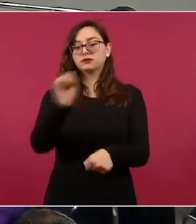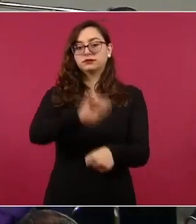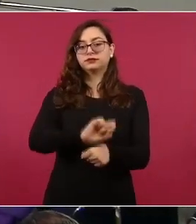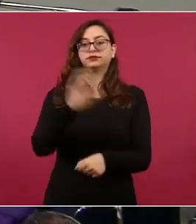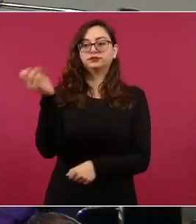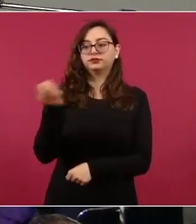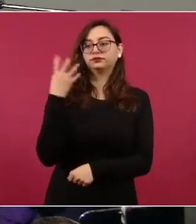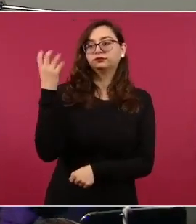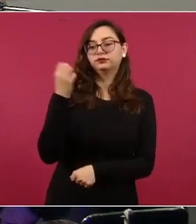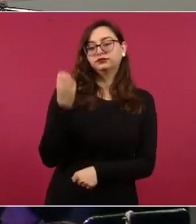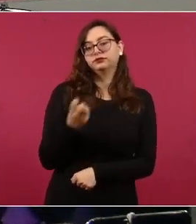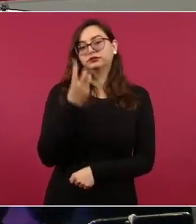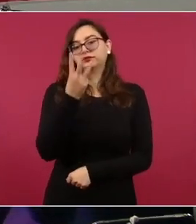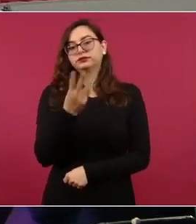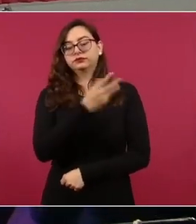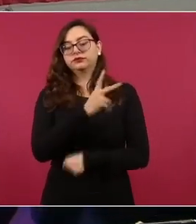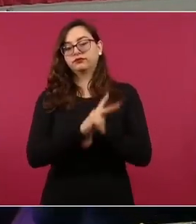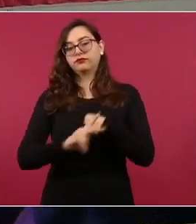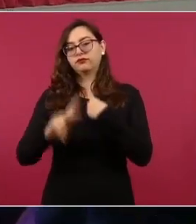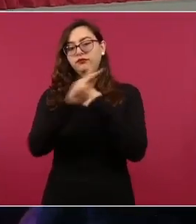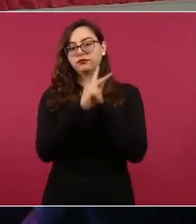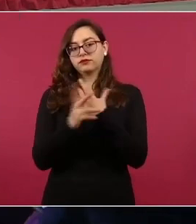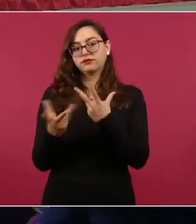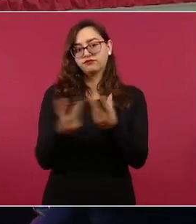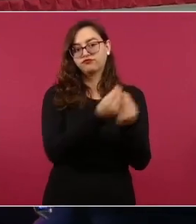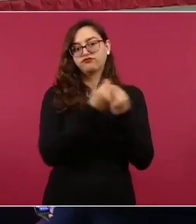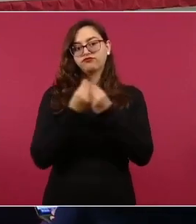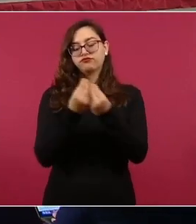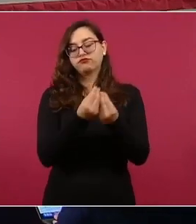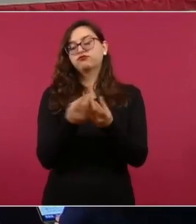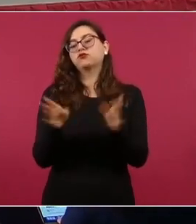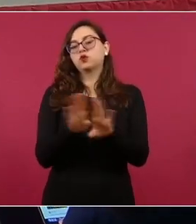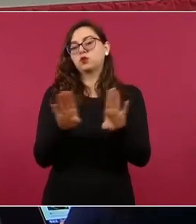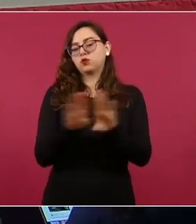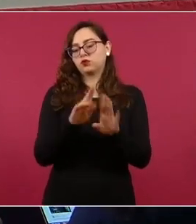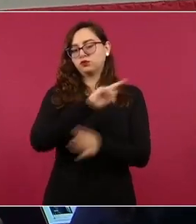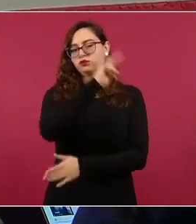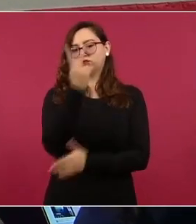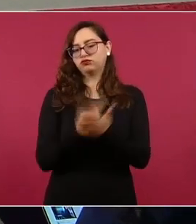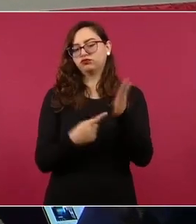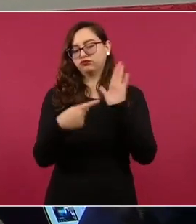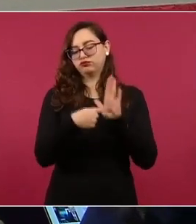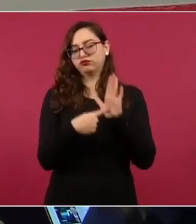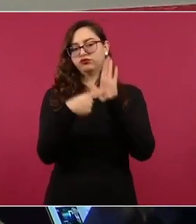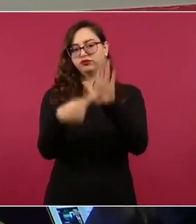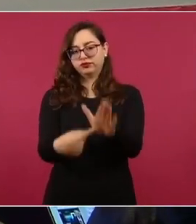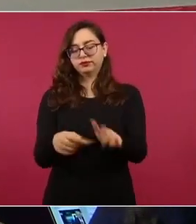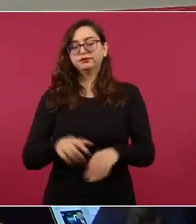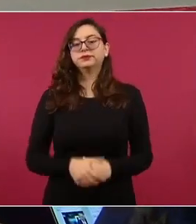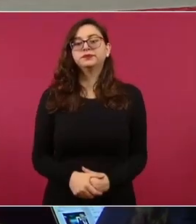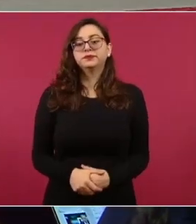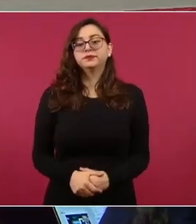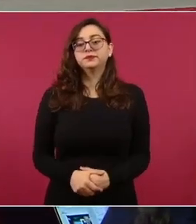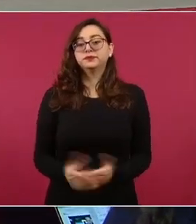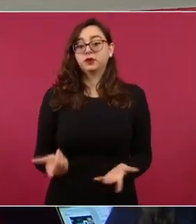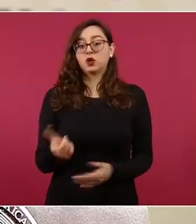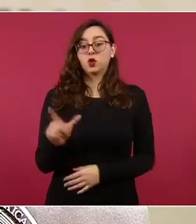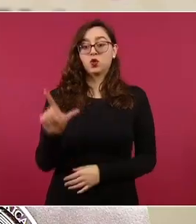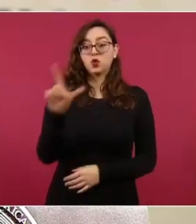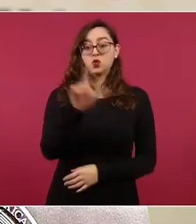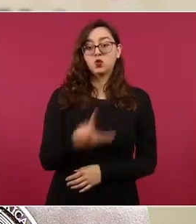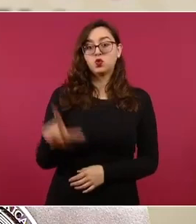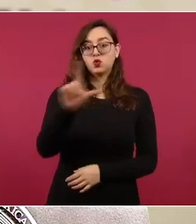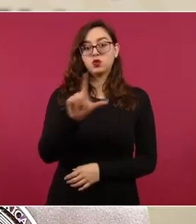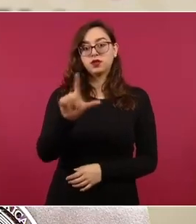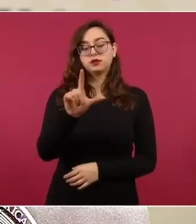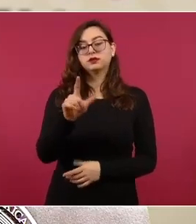entrante. El día lunes tenemos la llegada del presidente Biden alrededor de la una